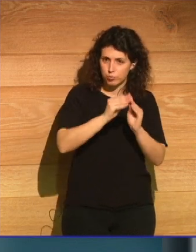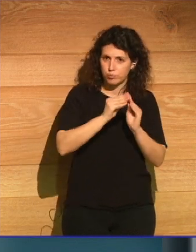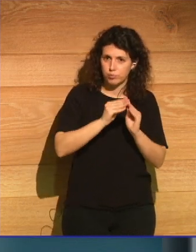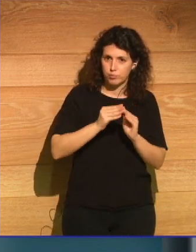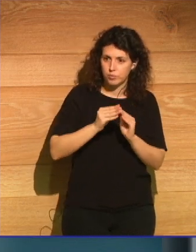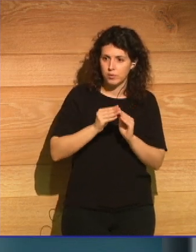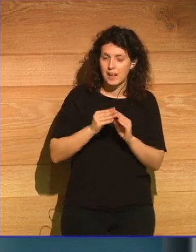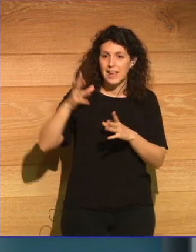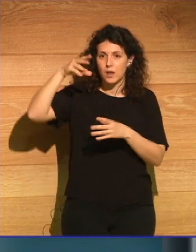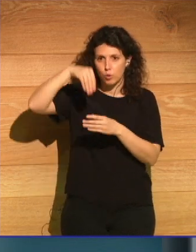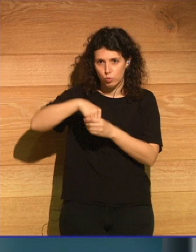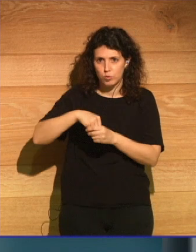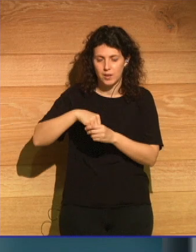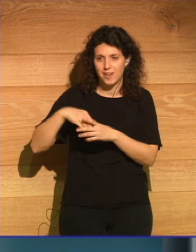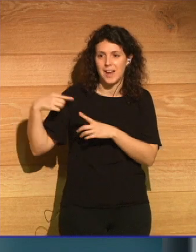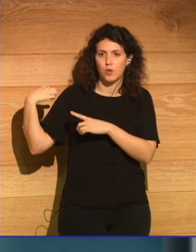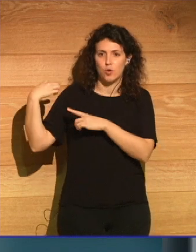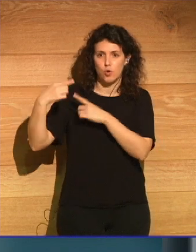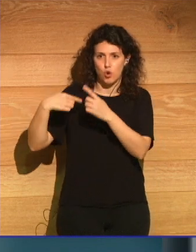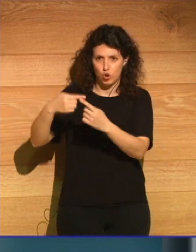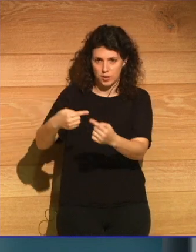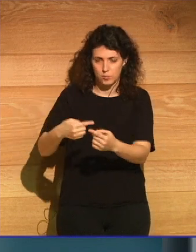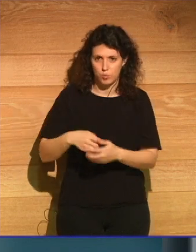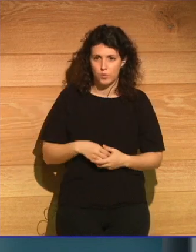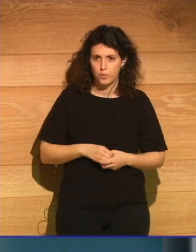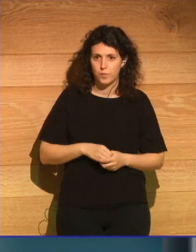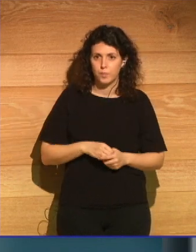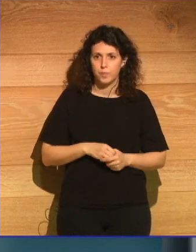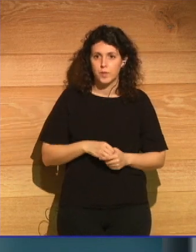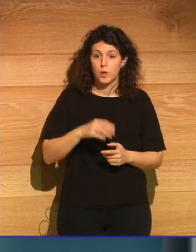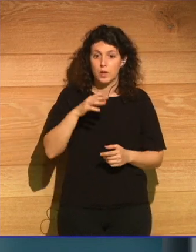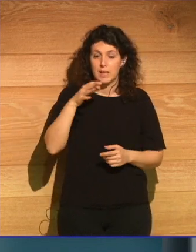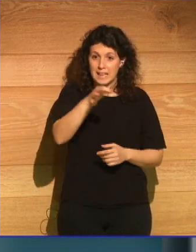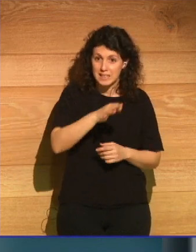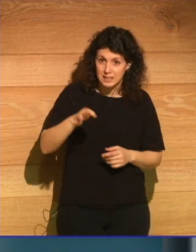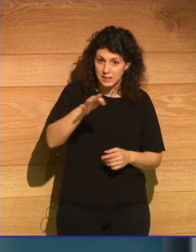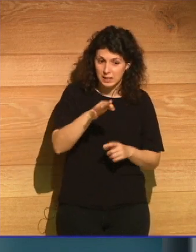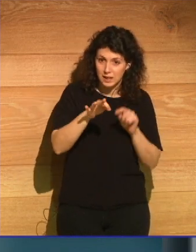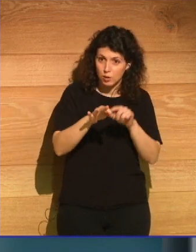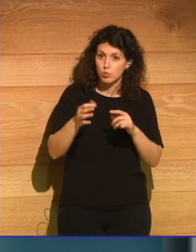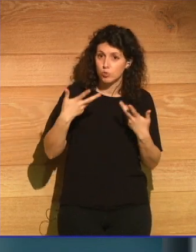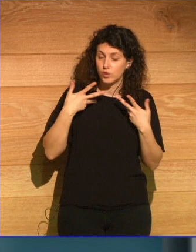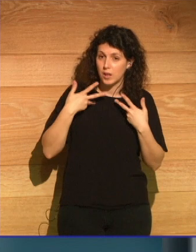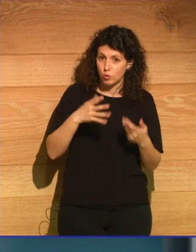en el colonialismo realmente el motivo por el que esta isla sufrió tanto